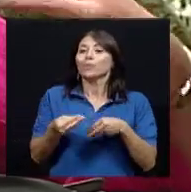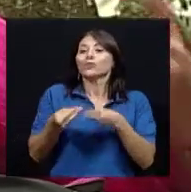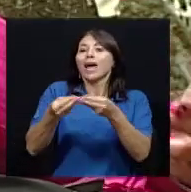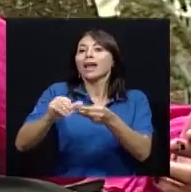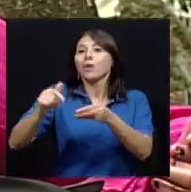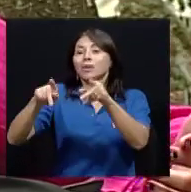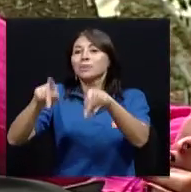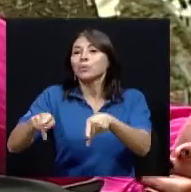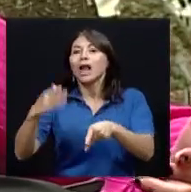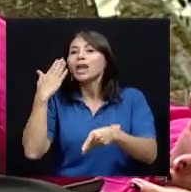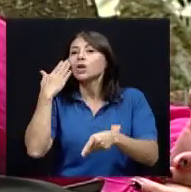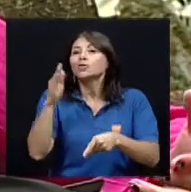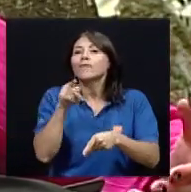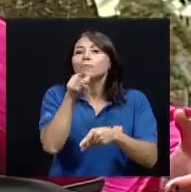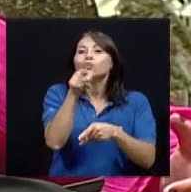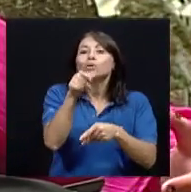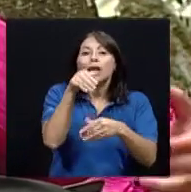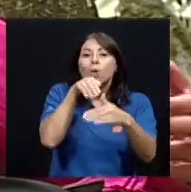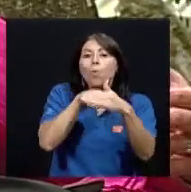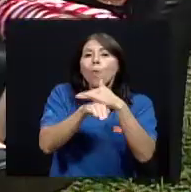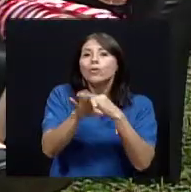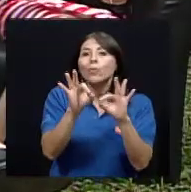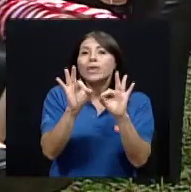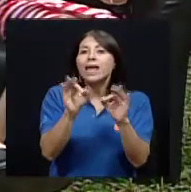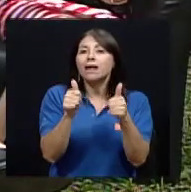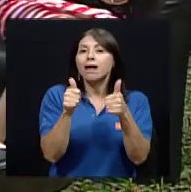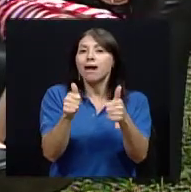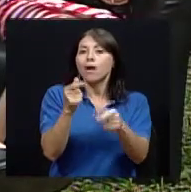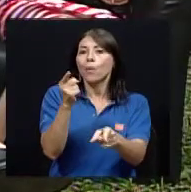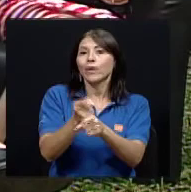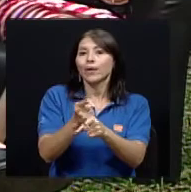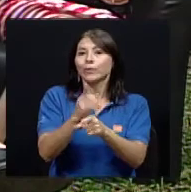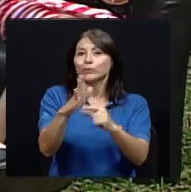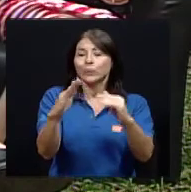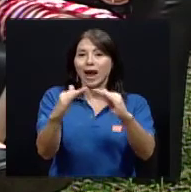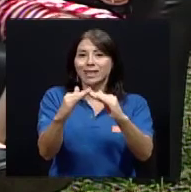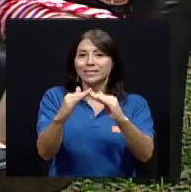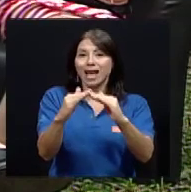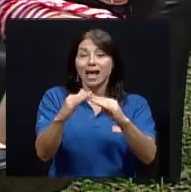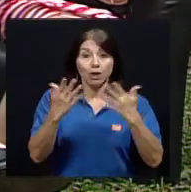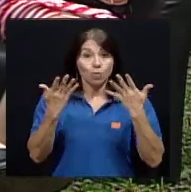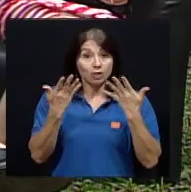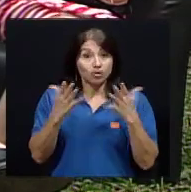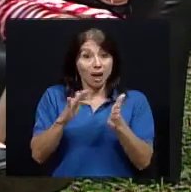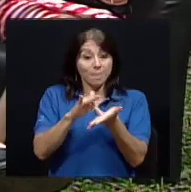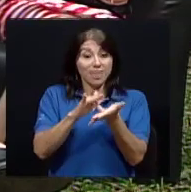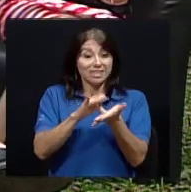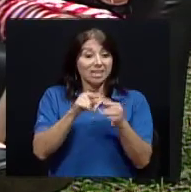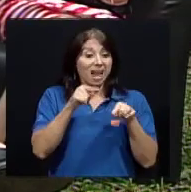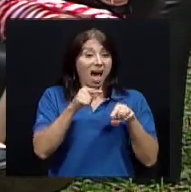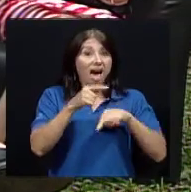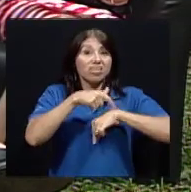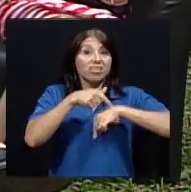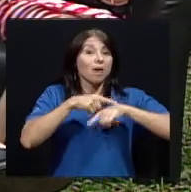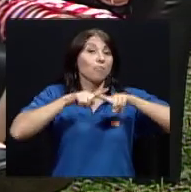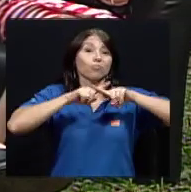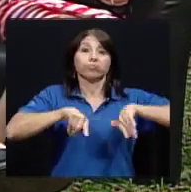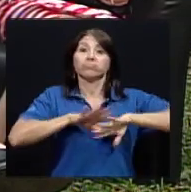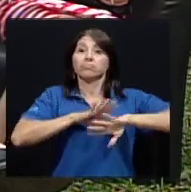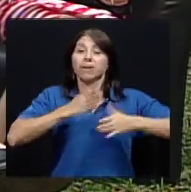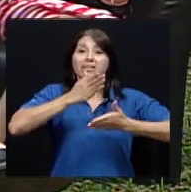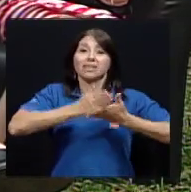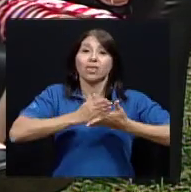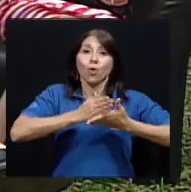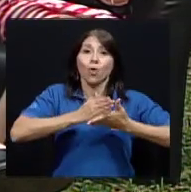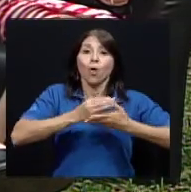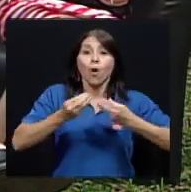juega de nuevo para otro paciente entonces qué se debe hacer con los medicamentos que ya están vencidos en la casa o que ya no los voy a utilizar o que me